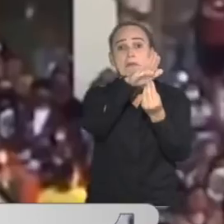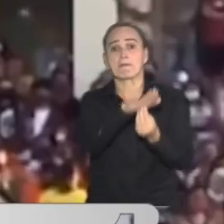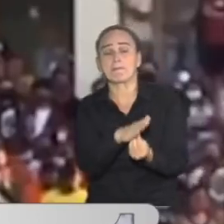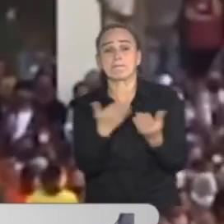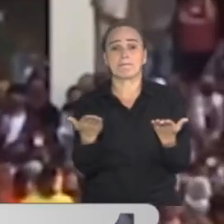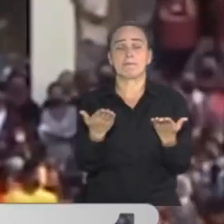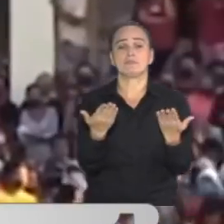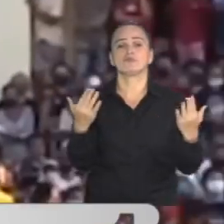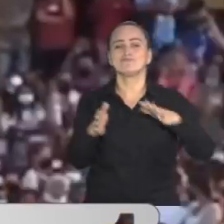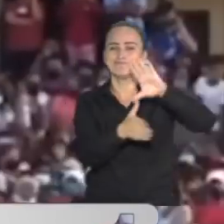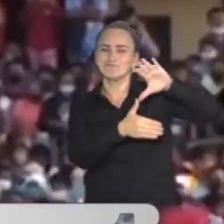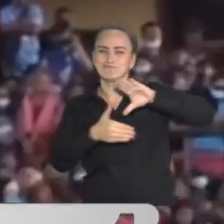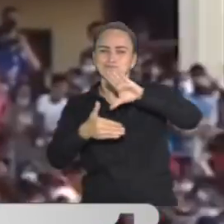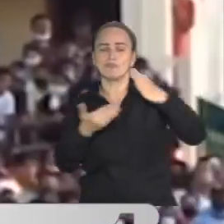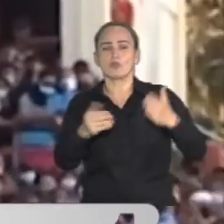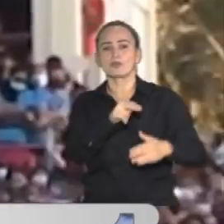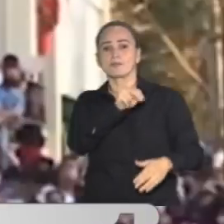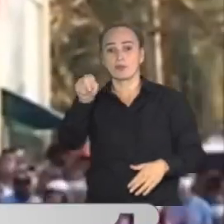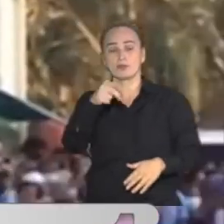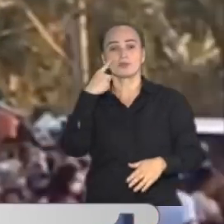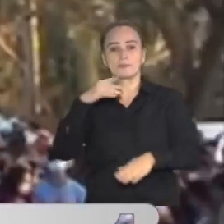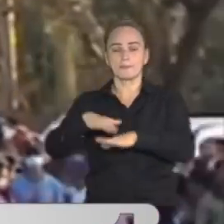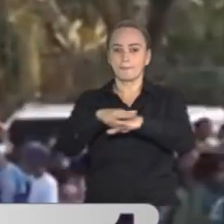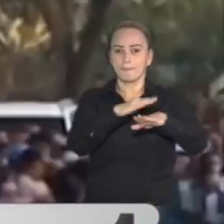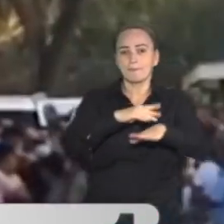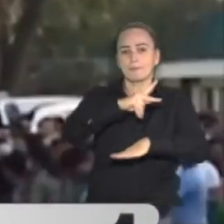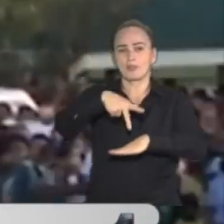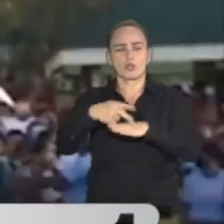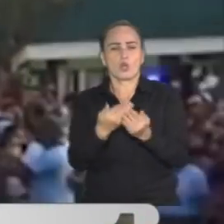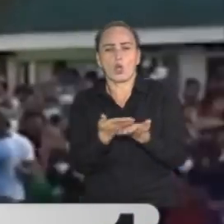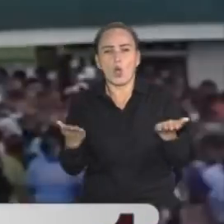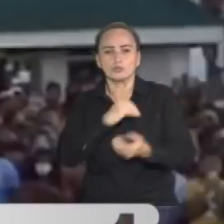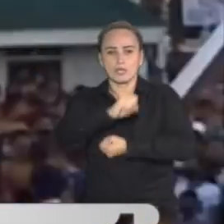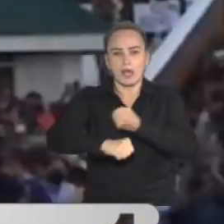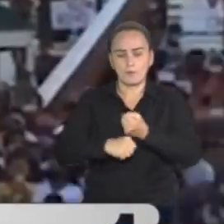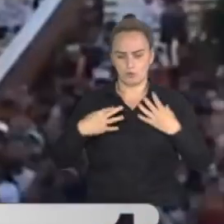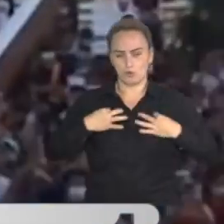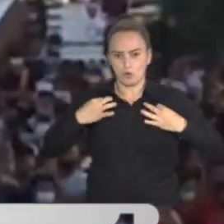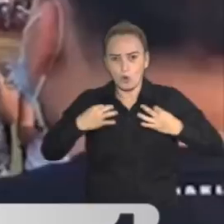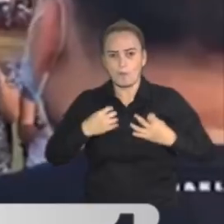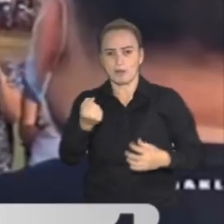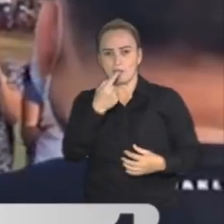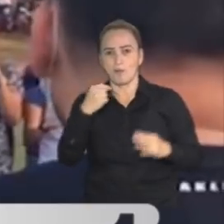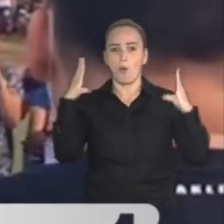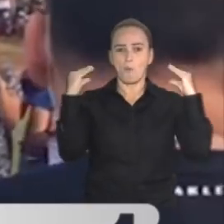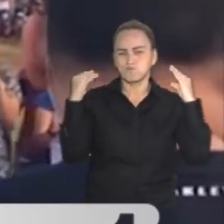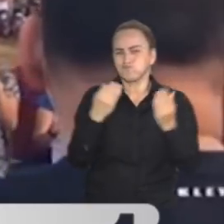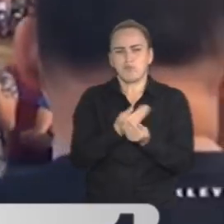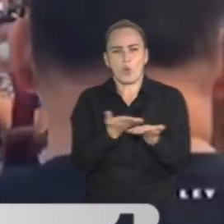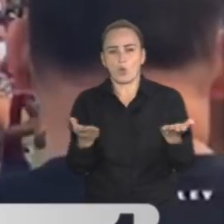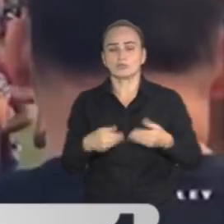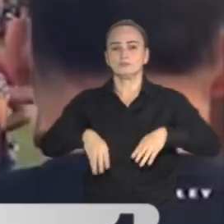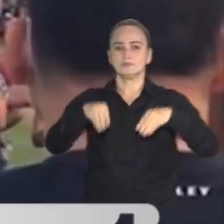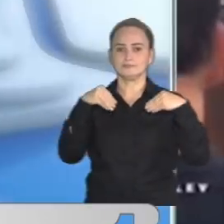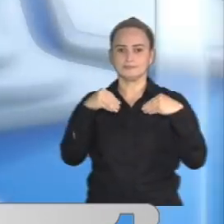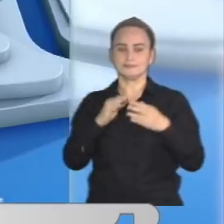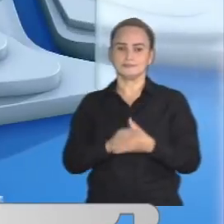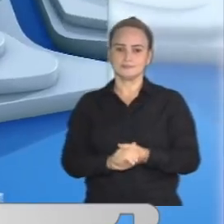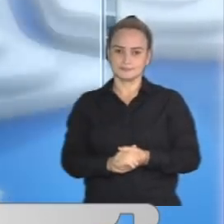por la tormenta en Surigado del Norte, kits de higiene, alimentos, ropa, vitaminas, almohadas y mantas.